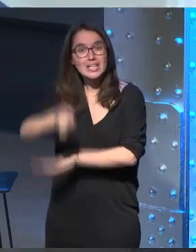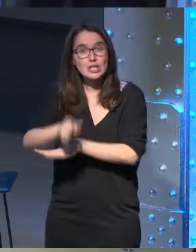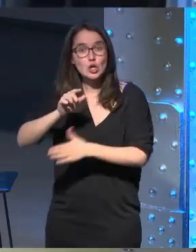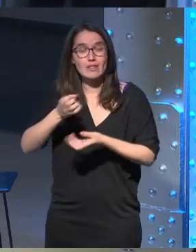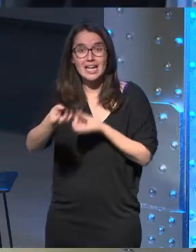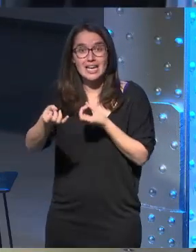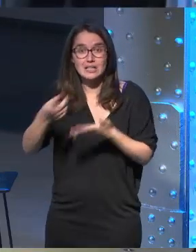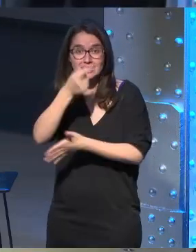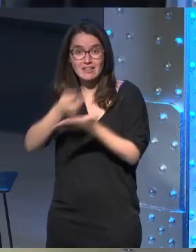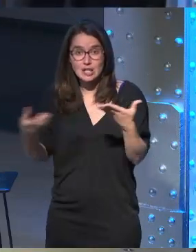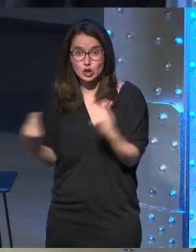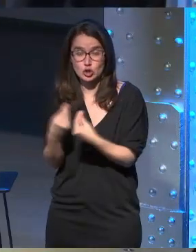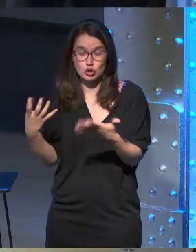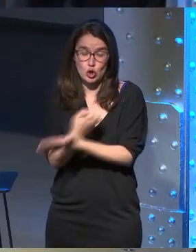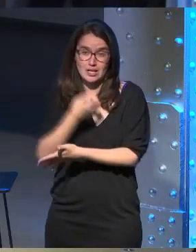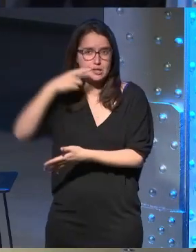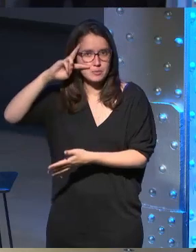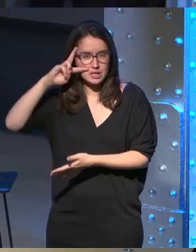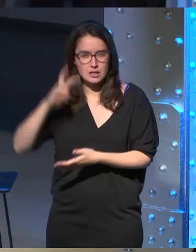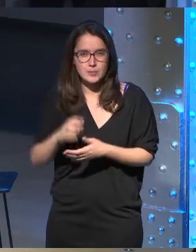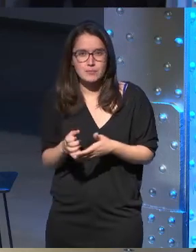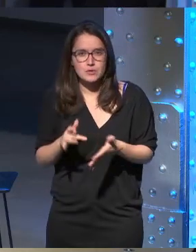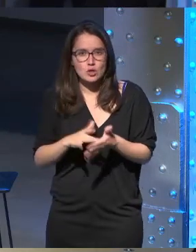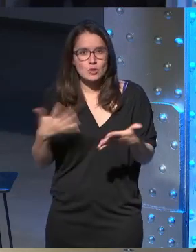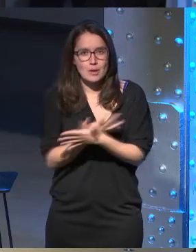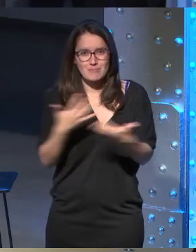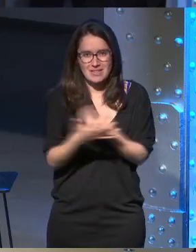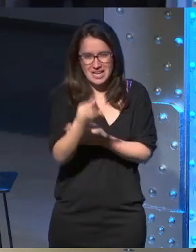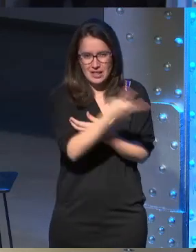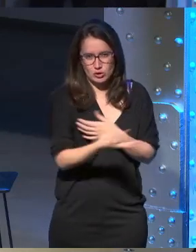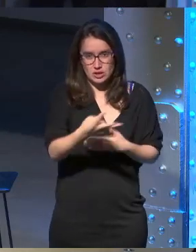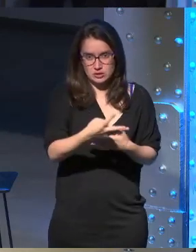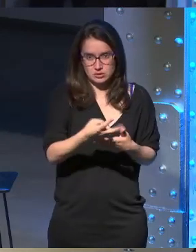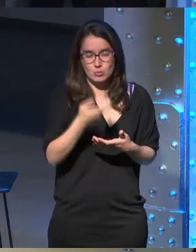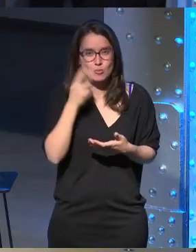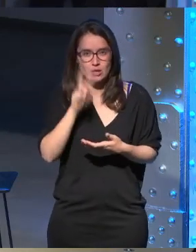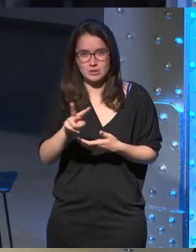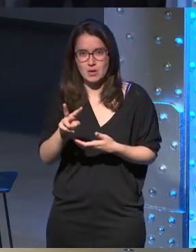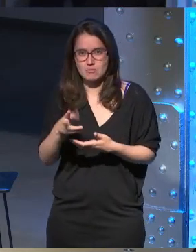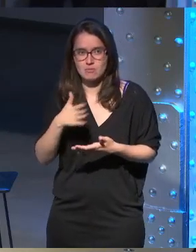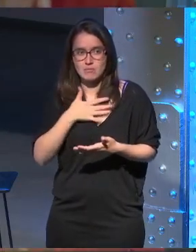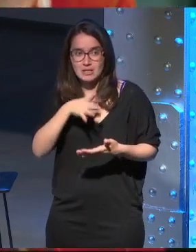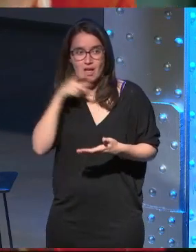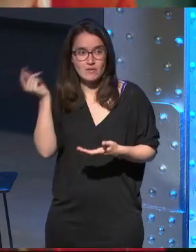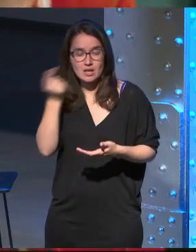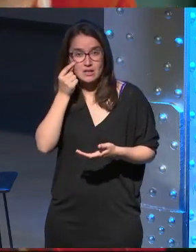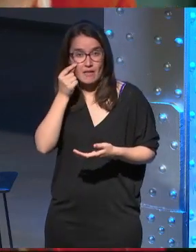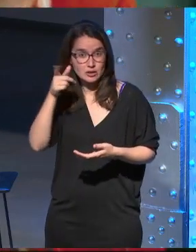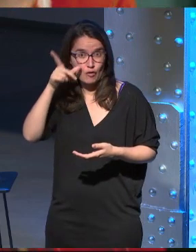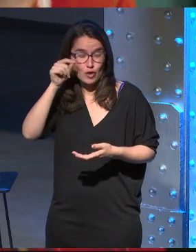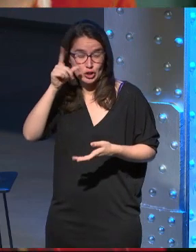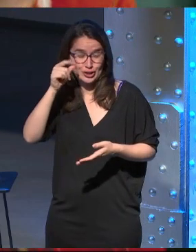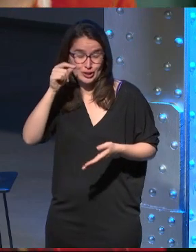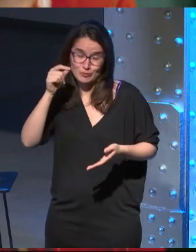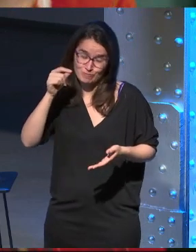diseña todas esas experiencias seremos una mezcla de los tres como podéis ver mis habilidades en el Photoshop son bastante limitadas